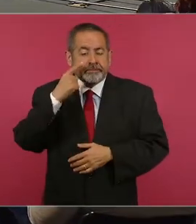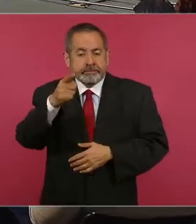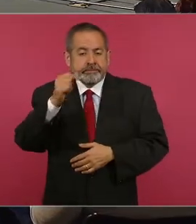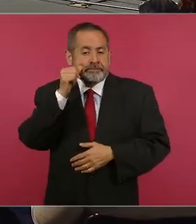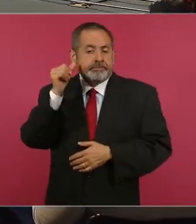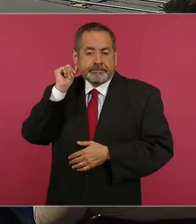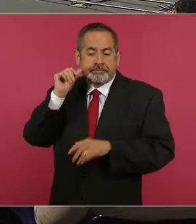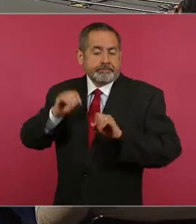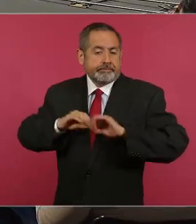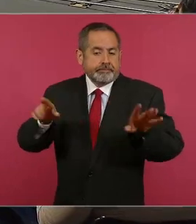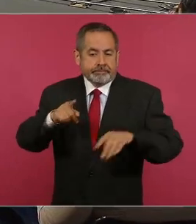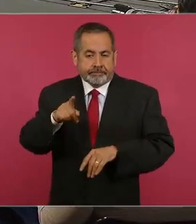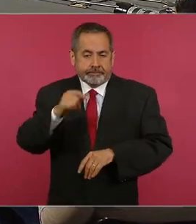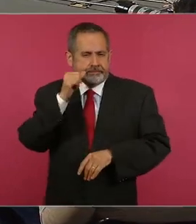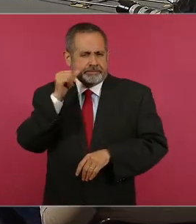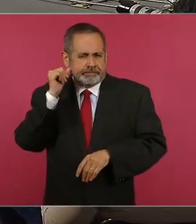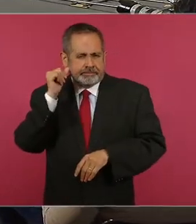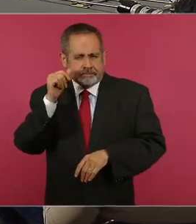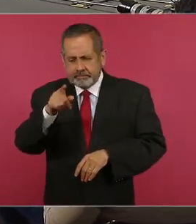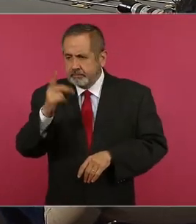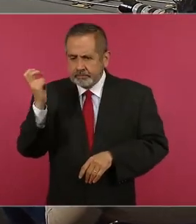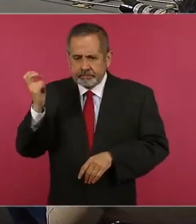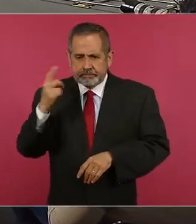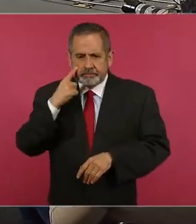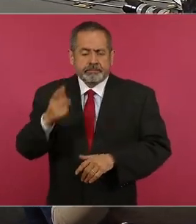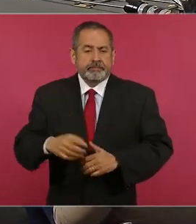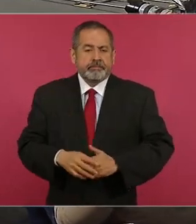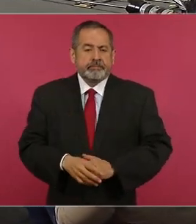hasta